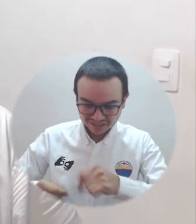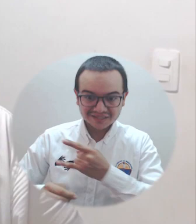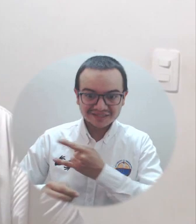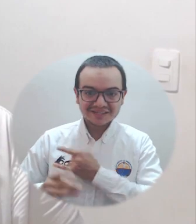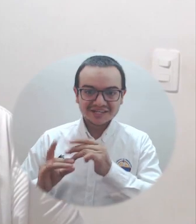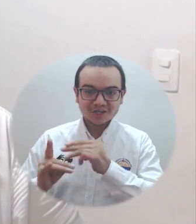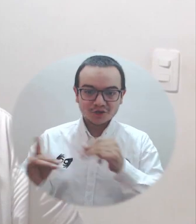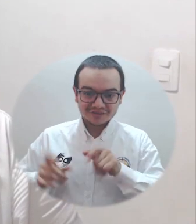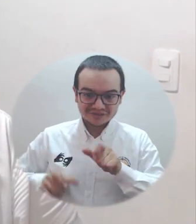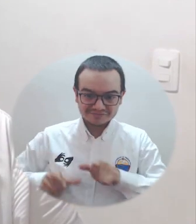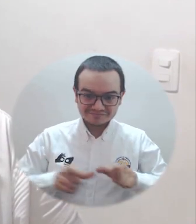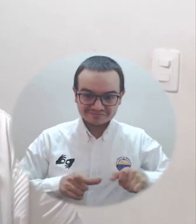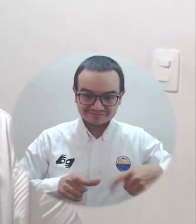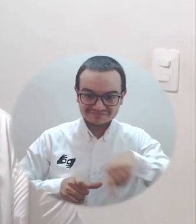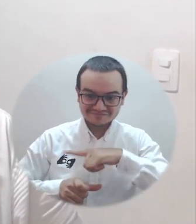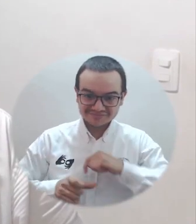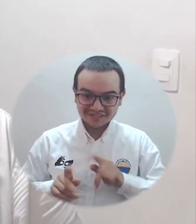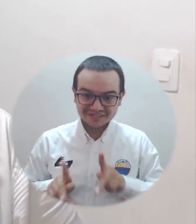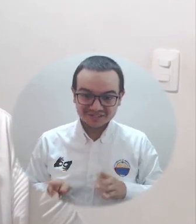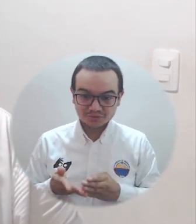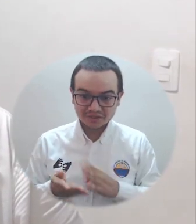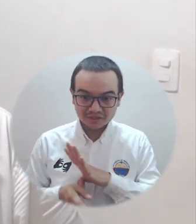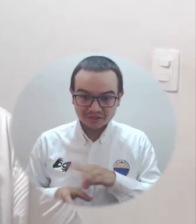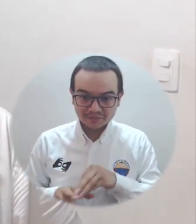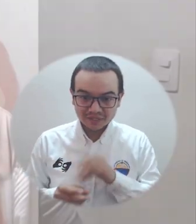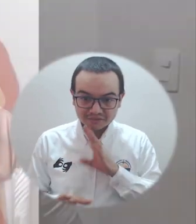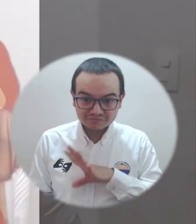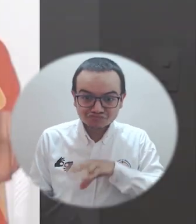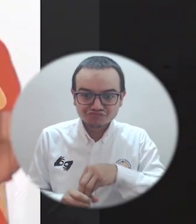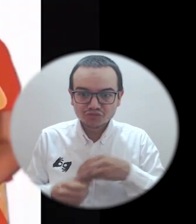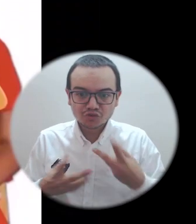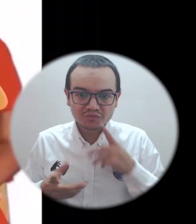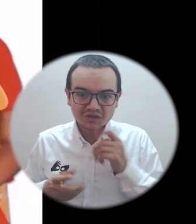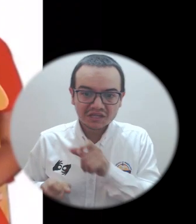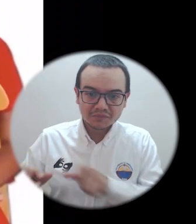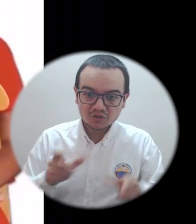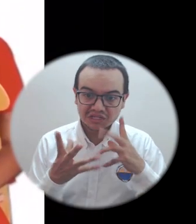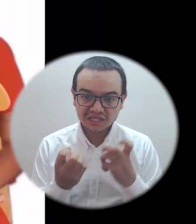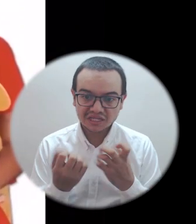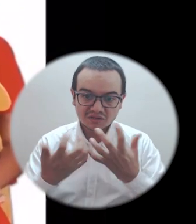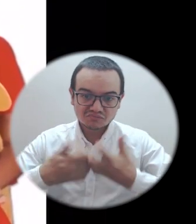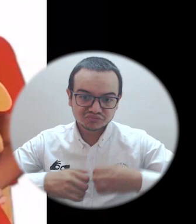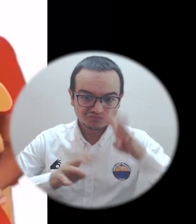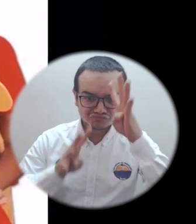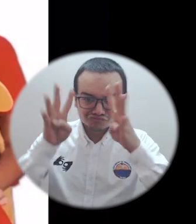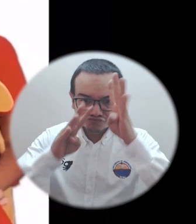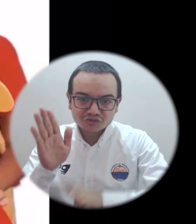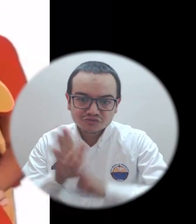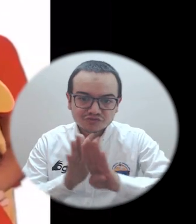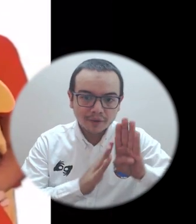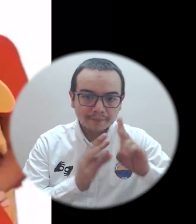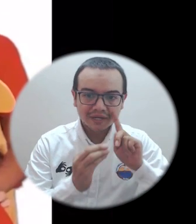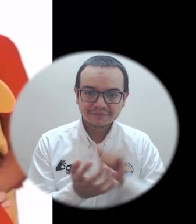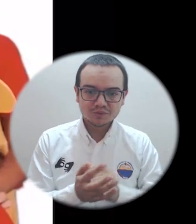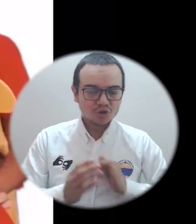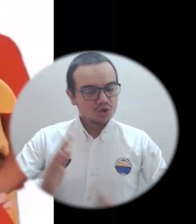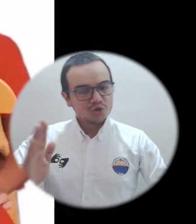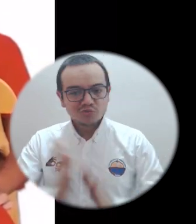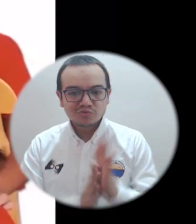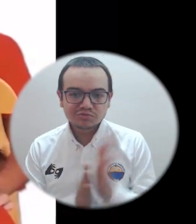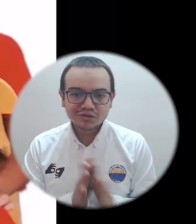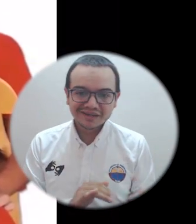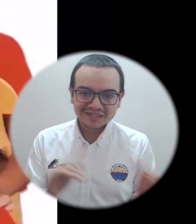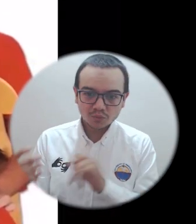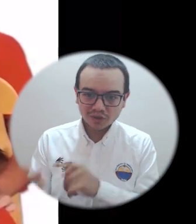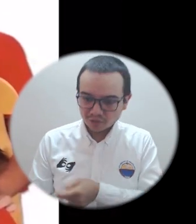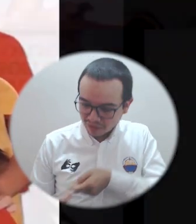nuestros estudiantes Unimandalena y en todos los emprendedores que conforman el ecosistema de emprendimiento del Departamento del Magdalena,